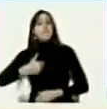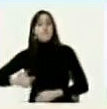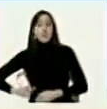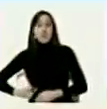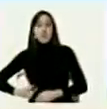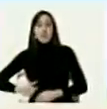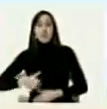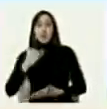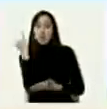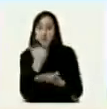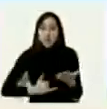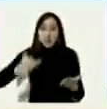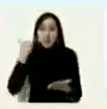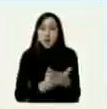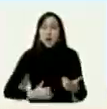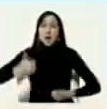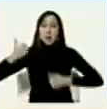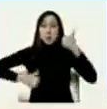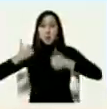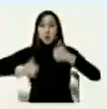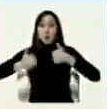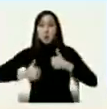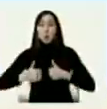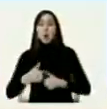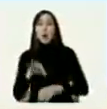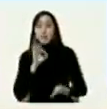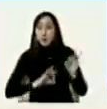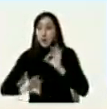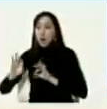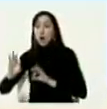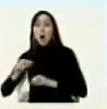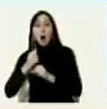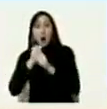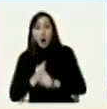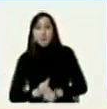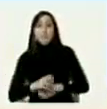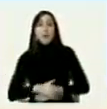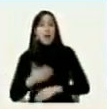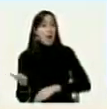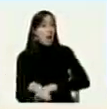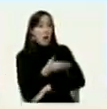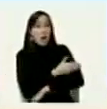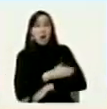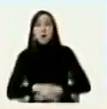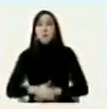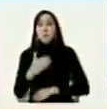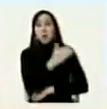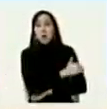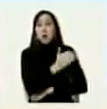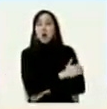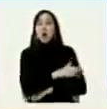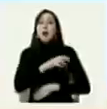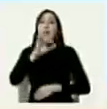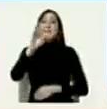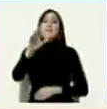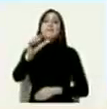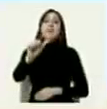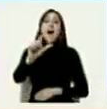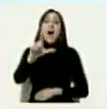inscribieron su candidatura el líder opositor Henry Falcón